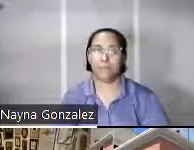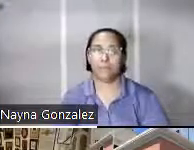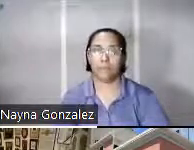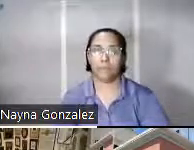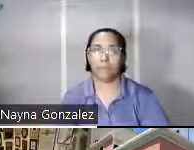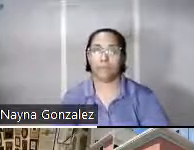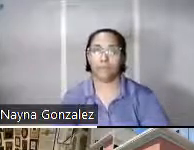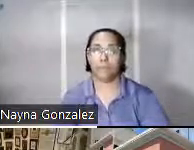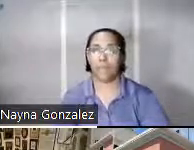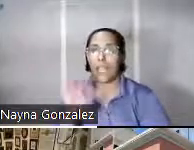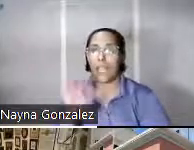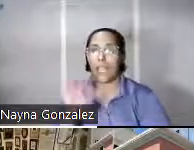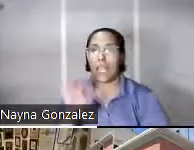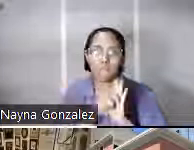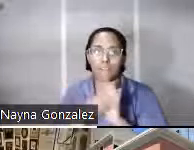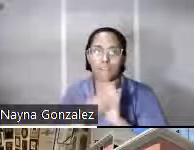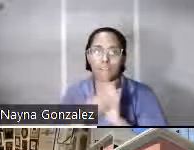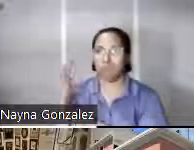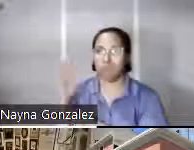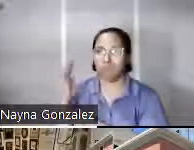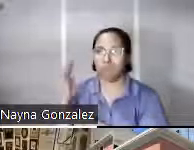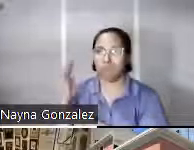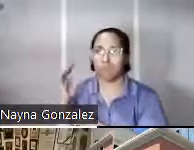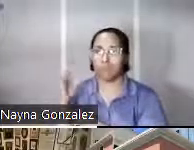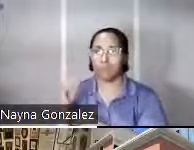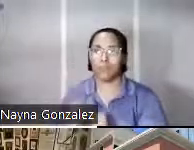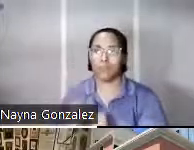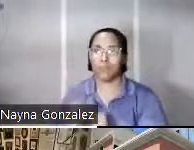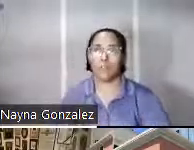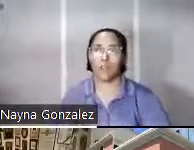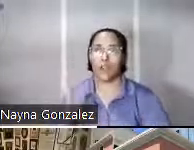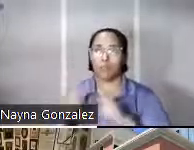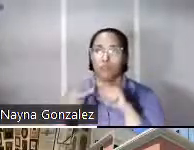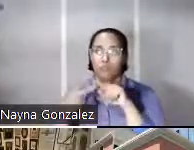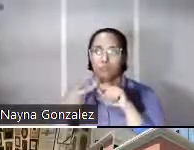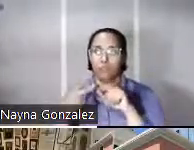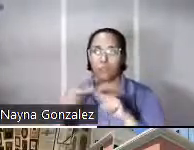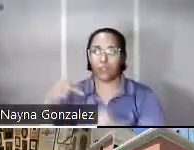en esa foto aparece con dos del podcast de Warionex Padilla